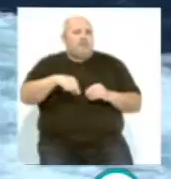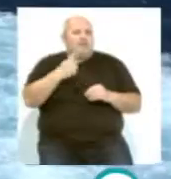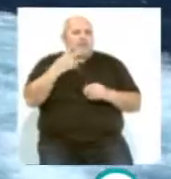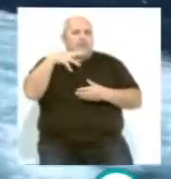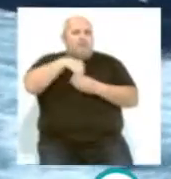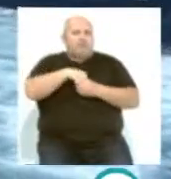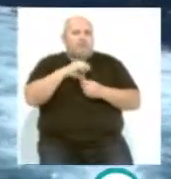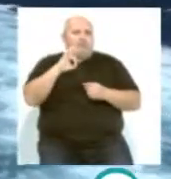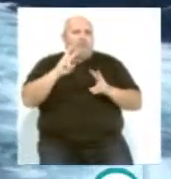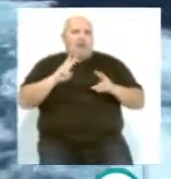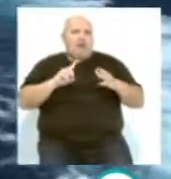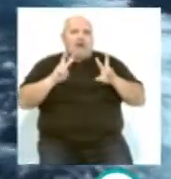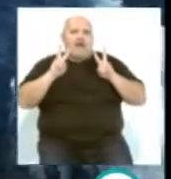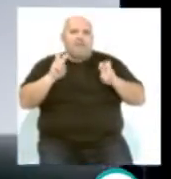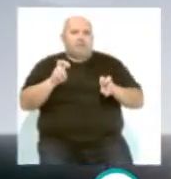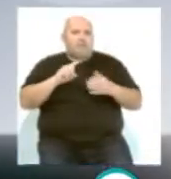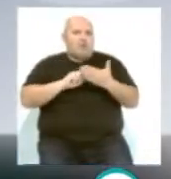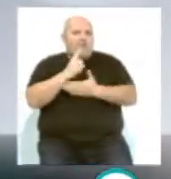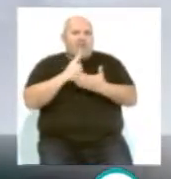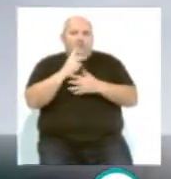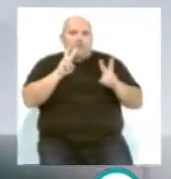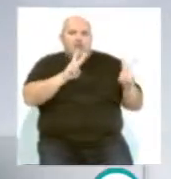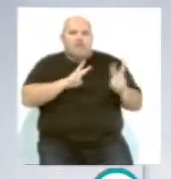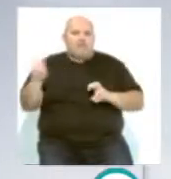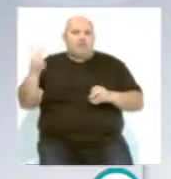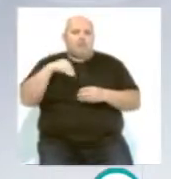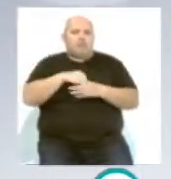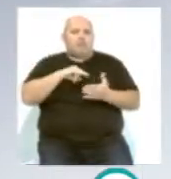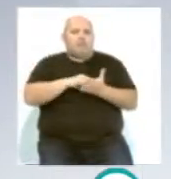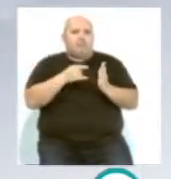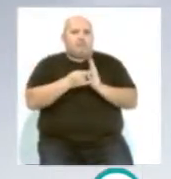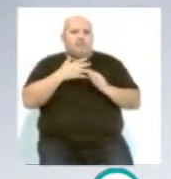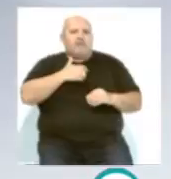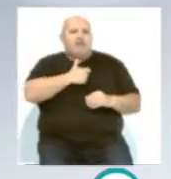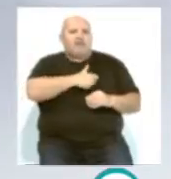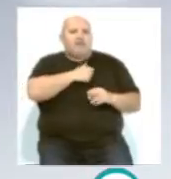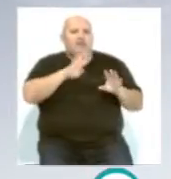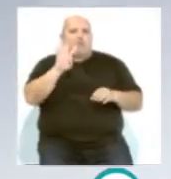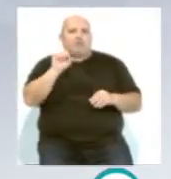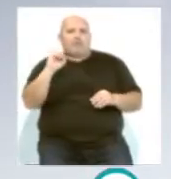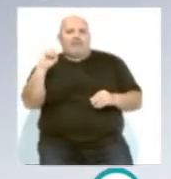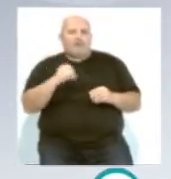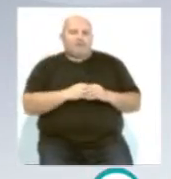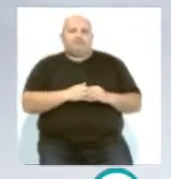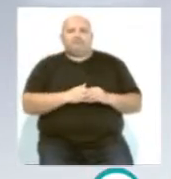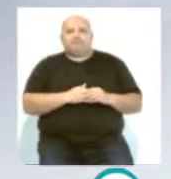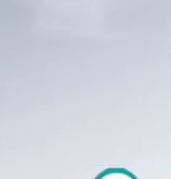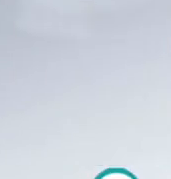incorporará notables avances a nivel tecnológico que se enmarcan dentro del proyecto de los astilleros 4.0.